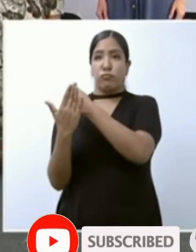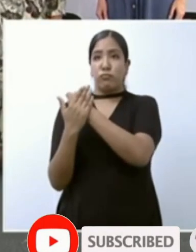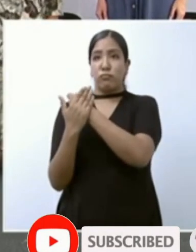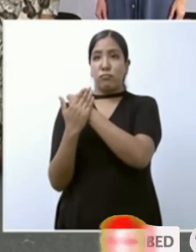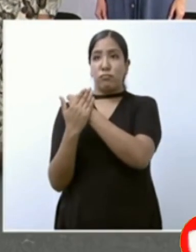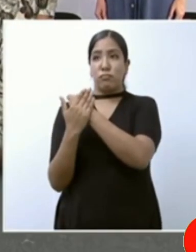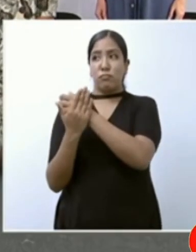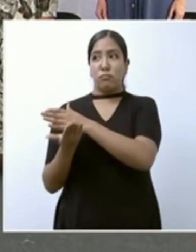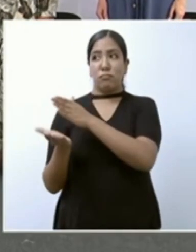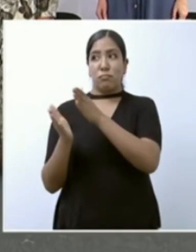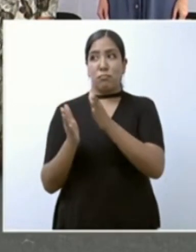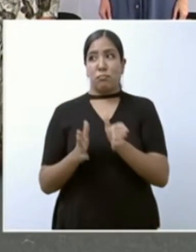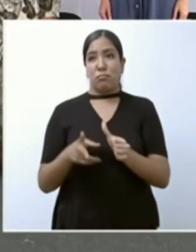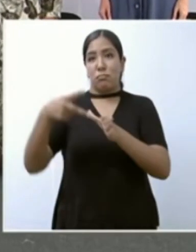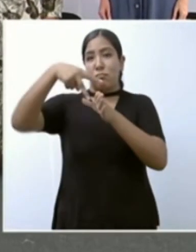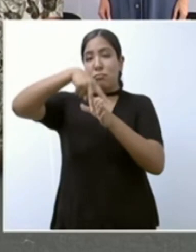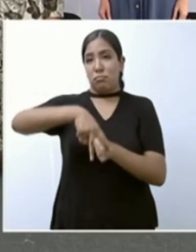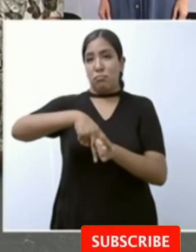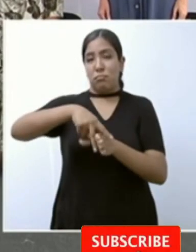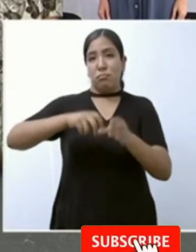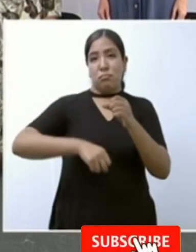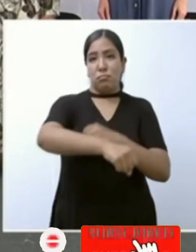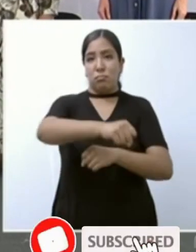no han no café o